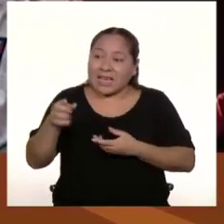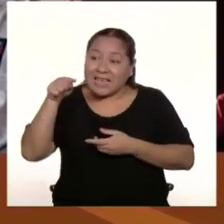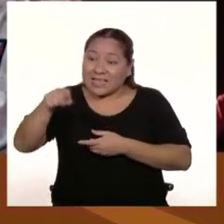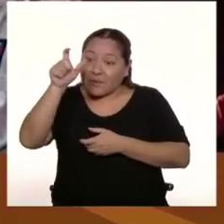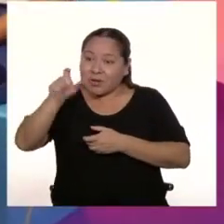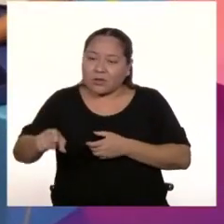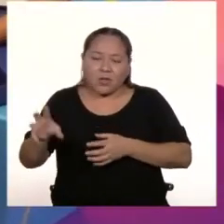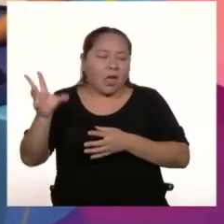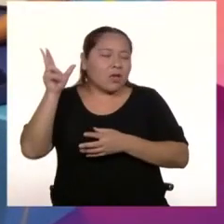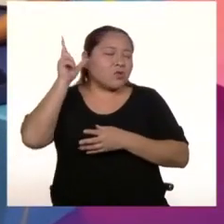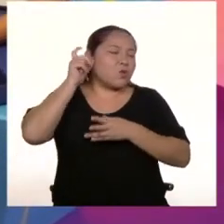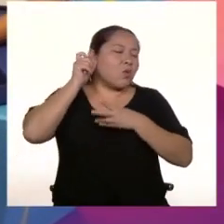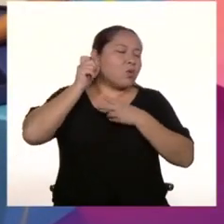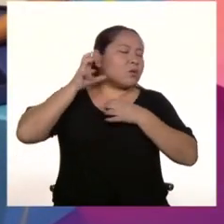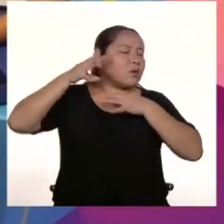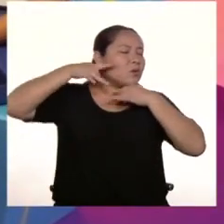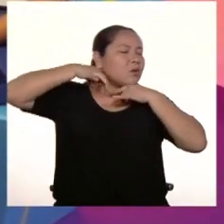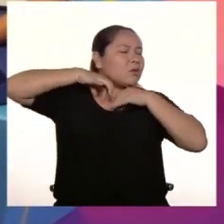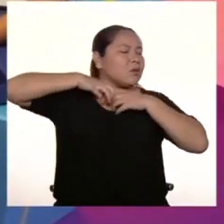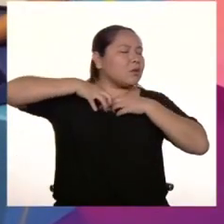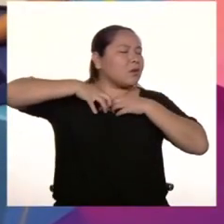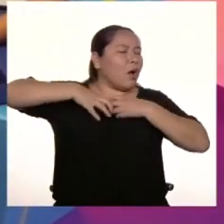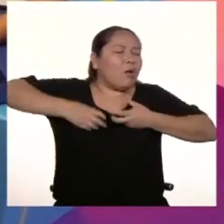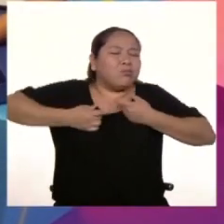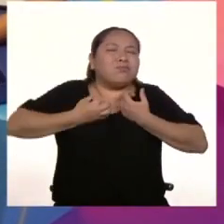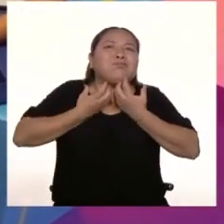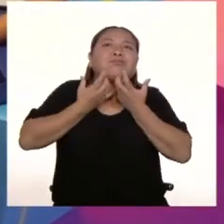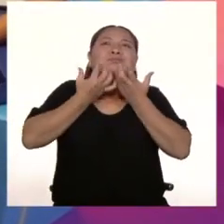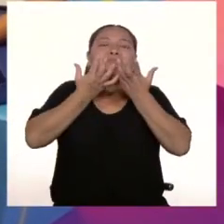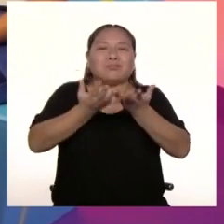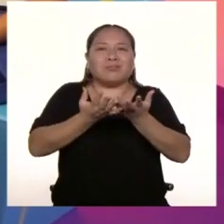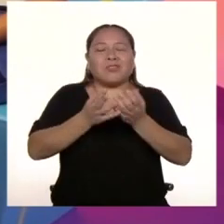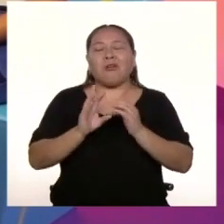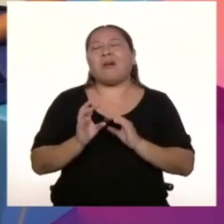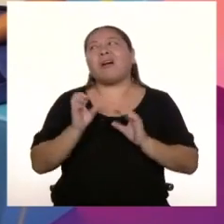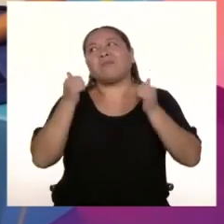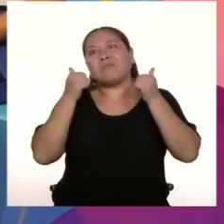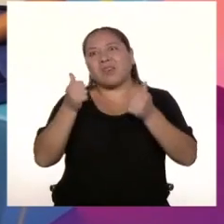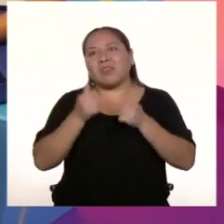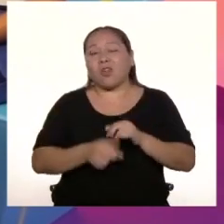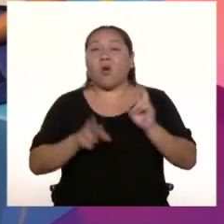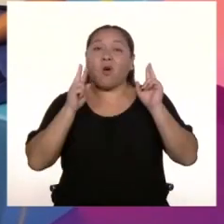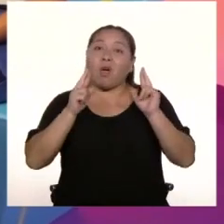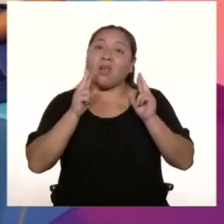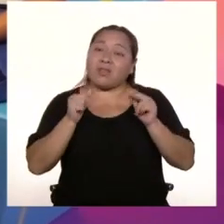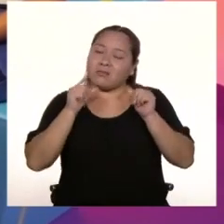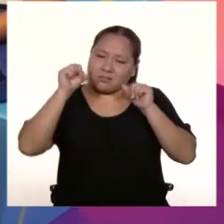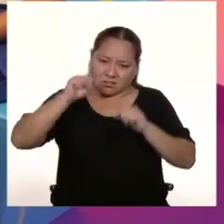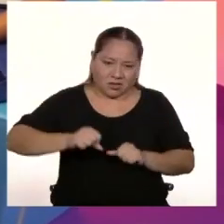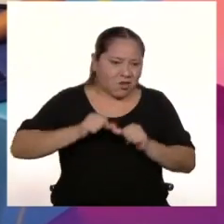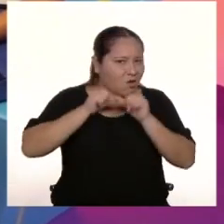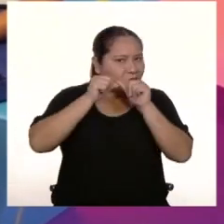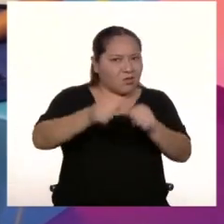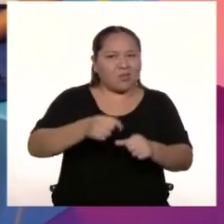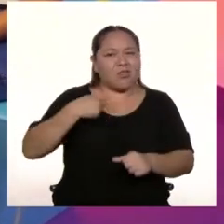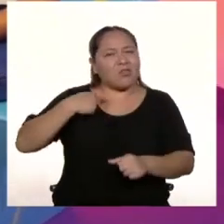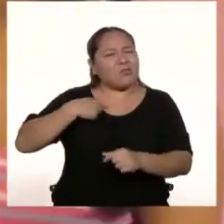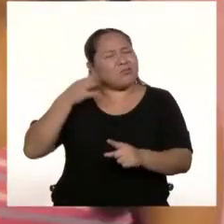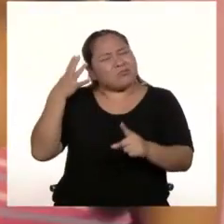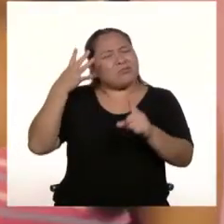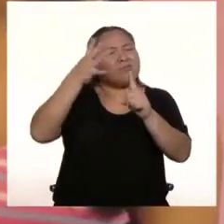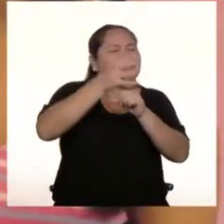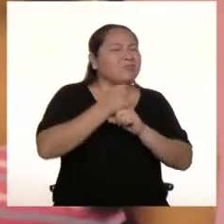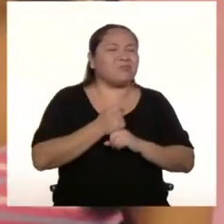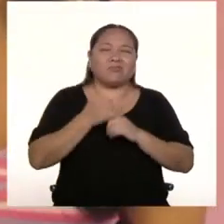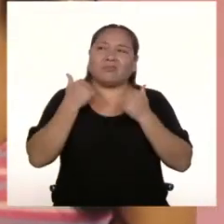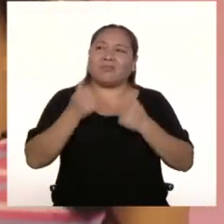la ponga en un papel O sea, espero que lo haga con mucha gente Espero que sea el caso Me lo han dicho algunas veces Y me parece un logro gigante Para